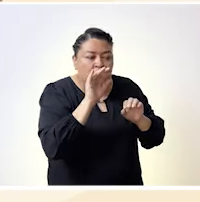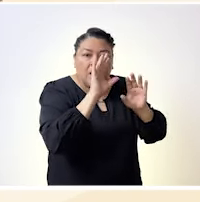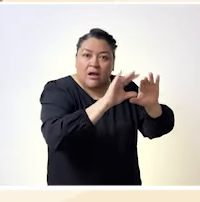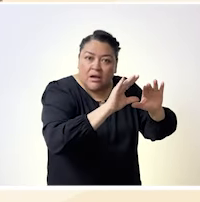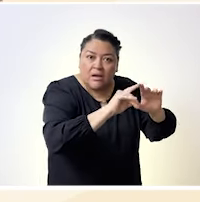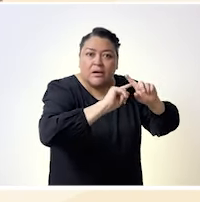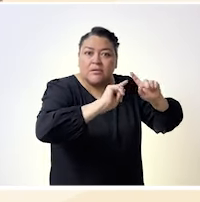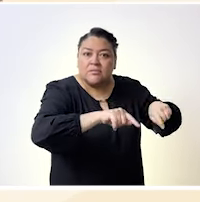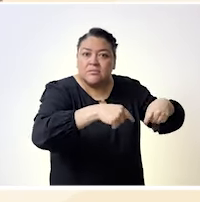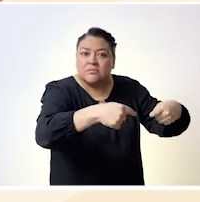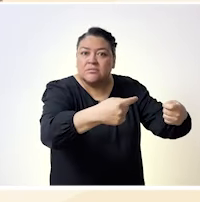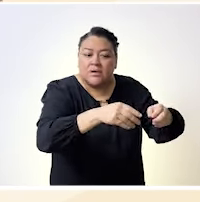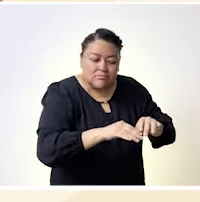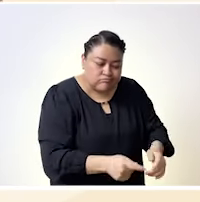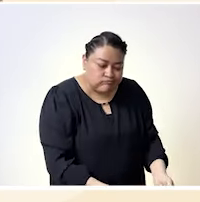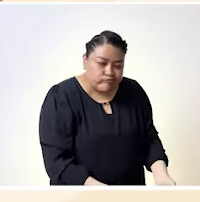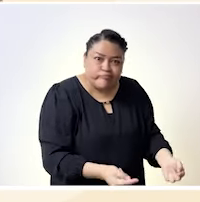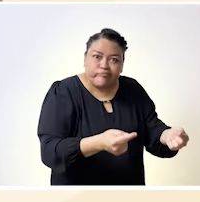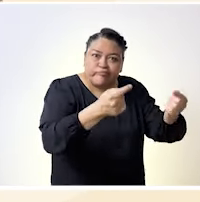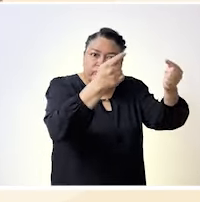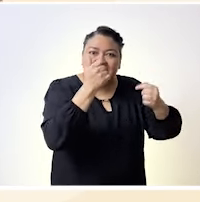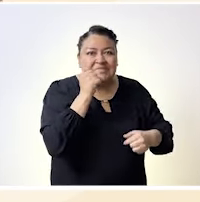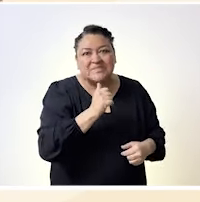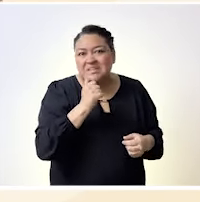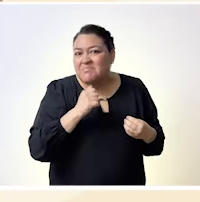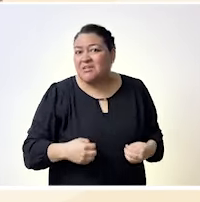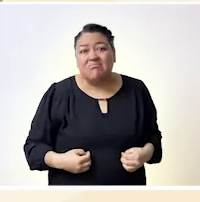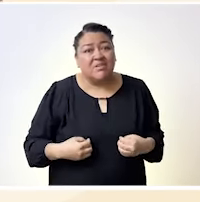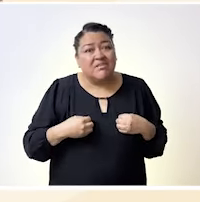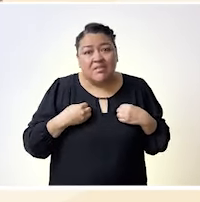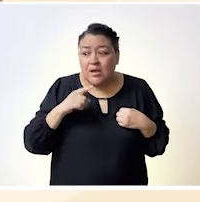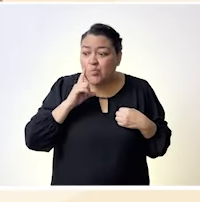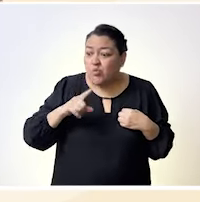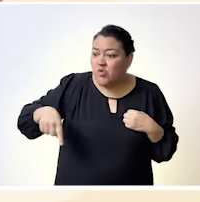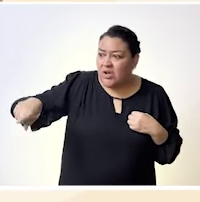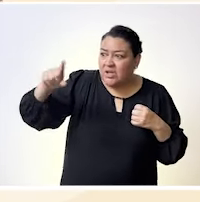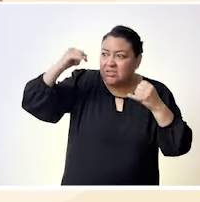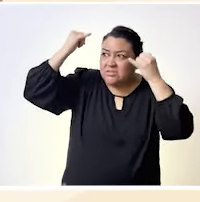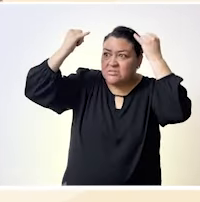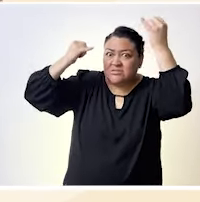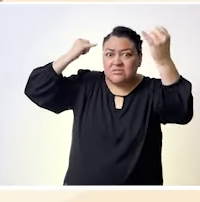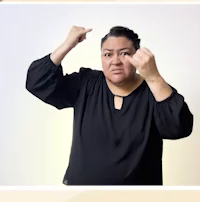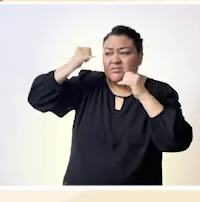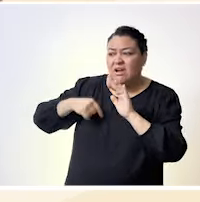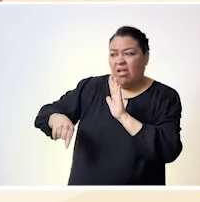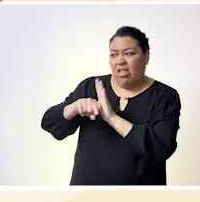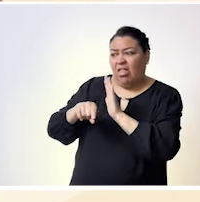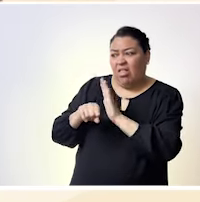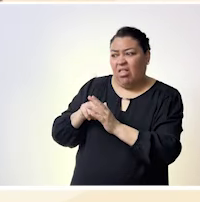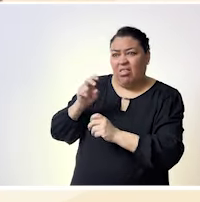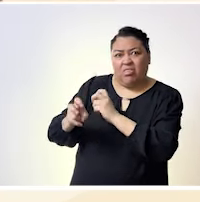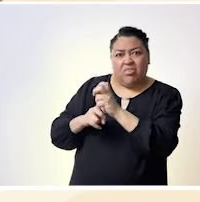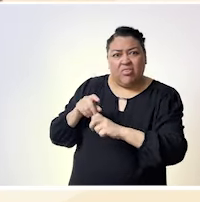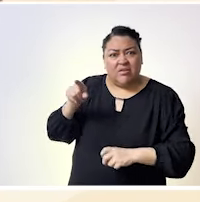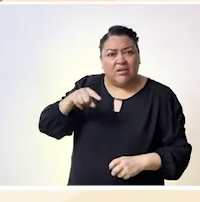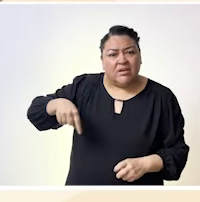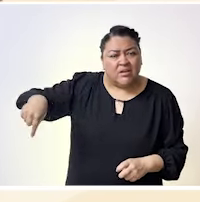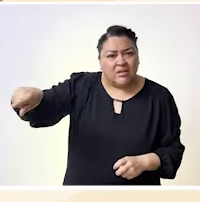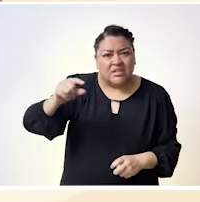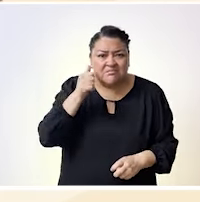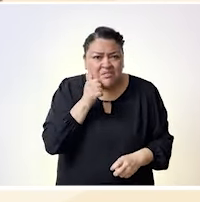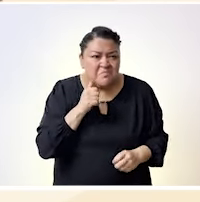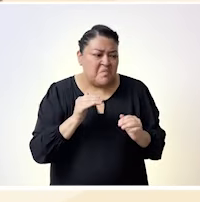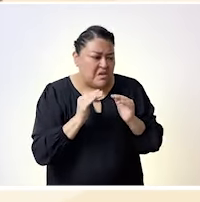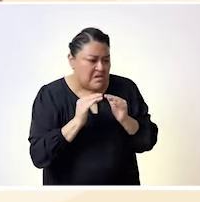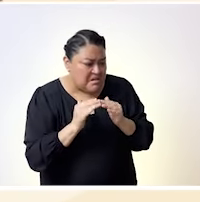prejuicios nos acompañan a nosotras las mujeres en nuestro ciclo de vida y en los diversos entornos en los que nos desenvolvemos,